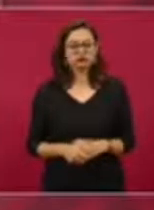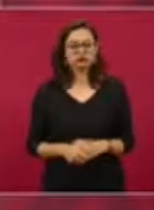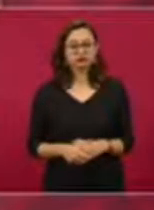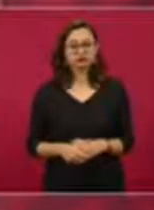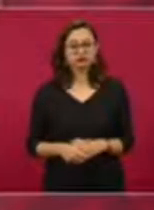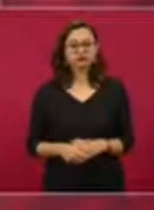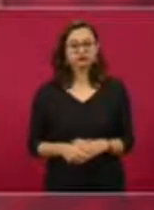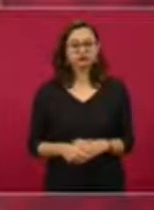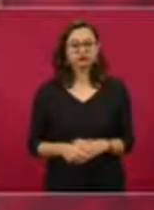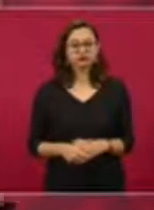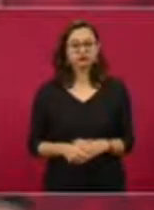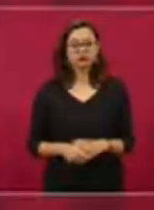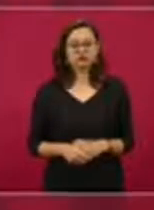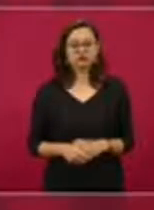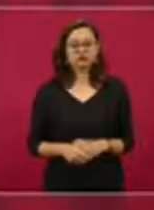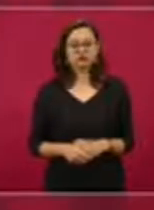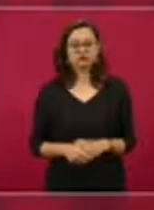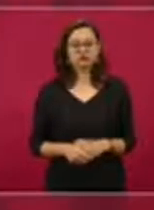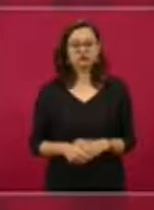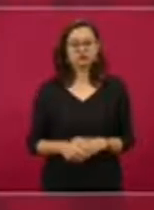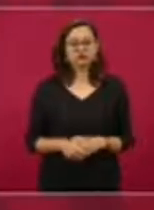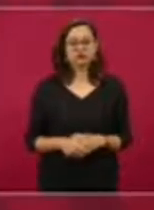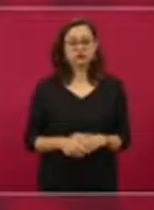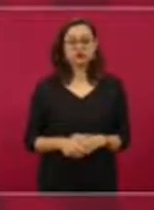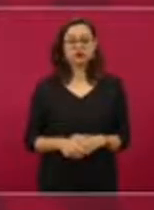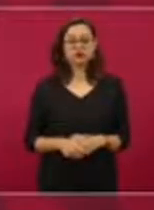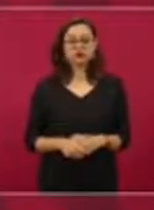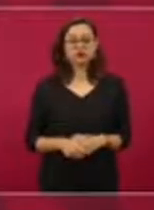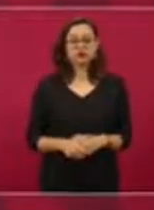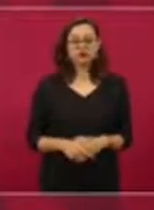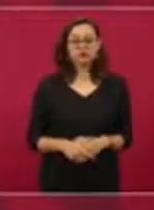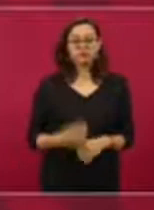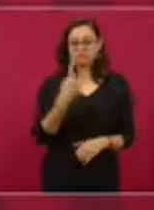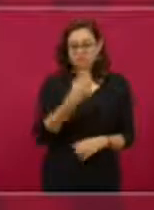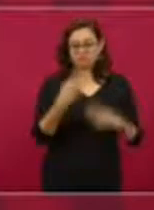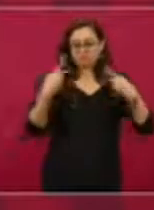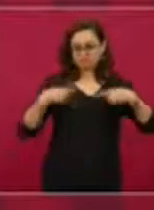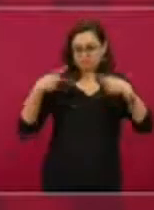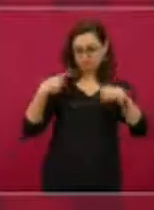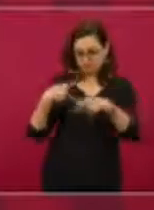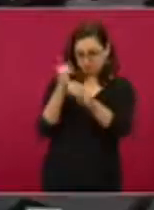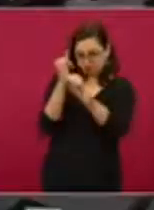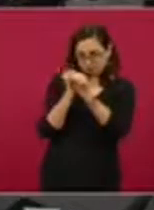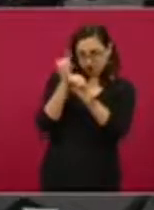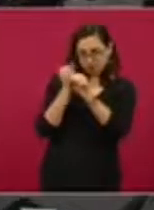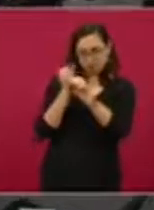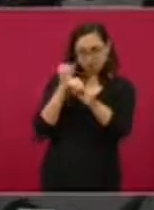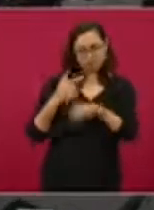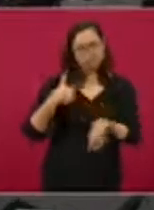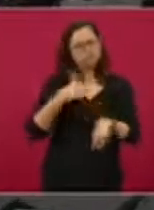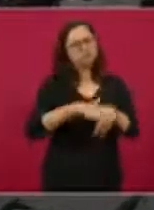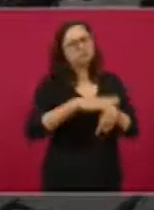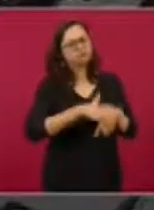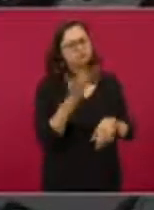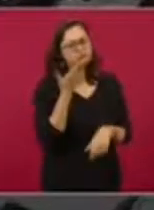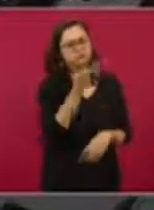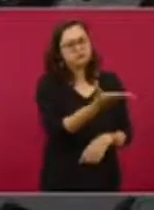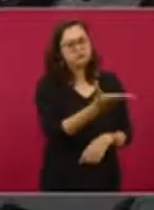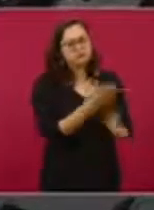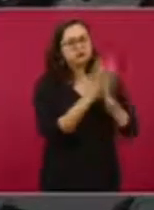Estoy pidiéndole a quien me está ayudando a hacer la revisión que vea si tienen